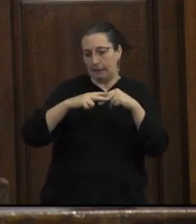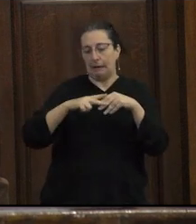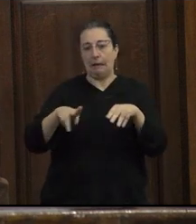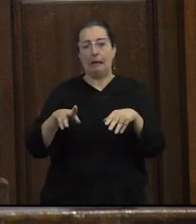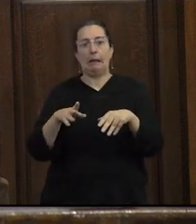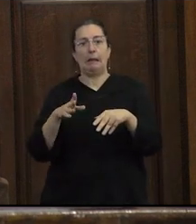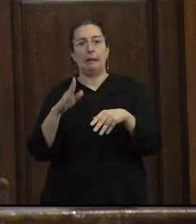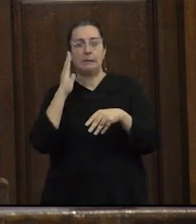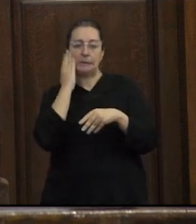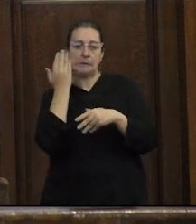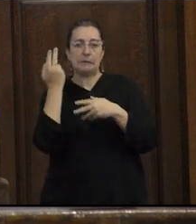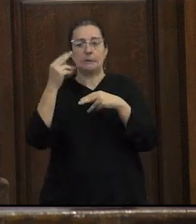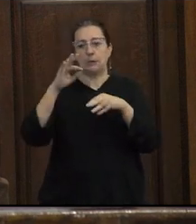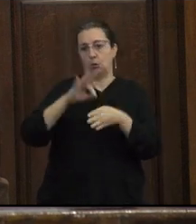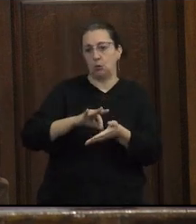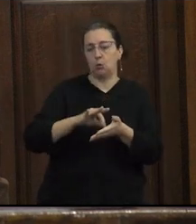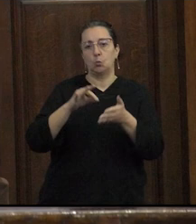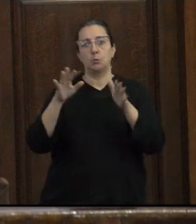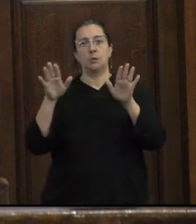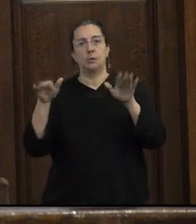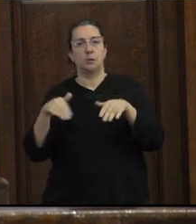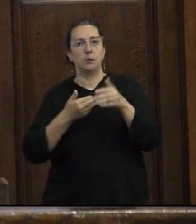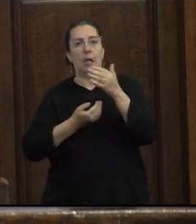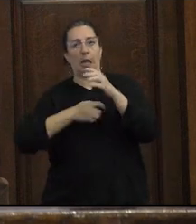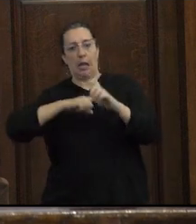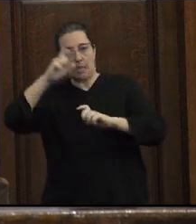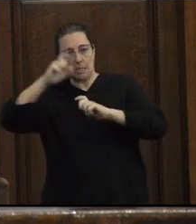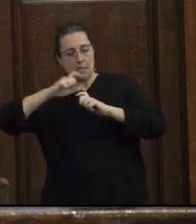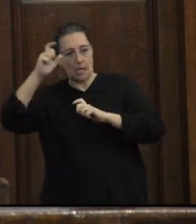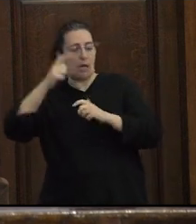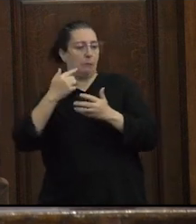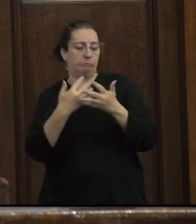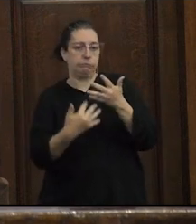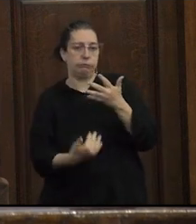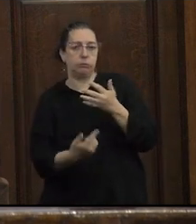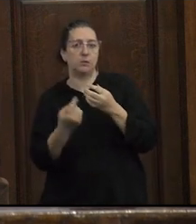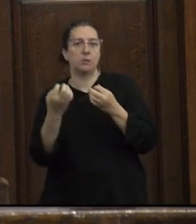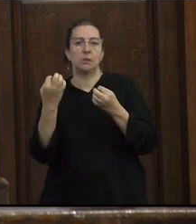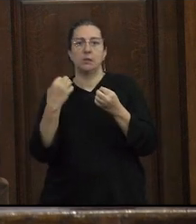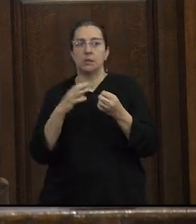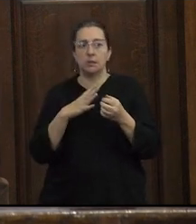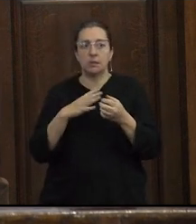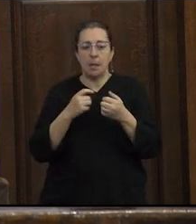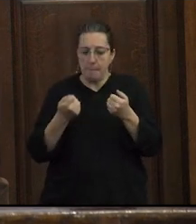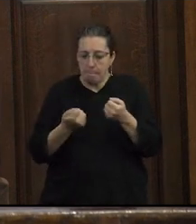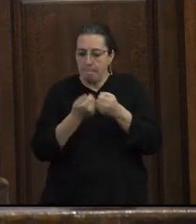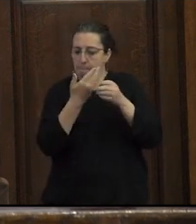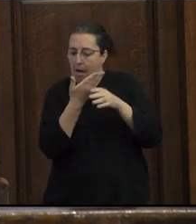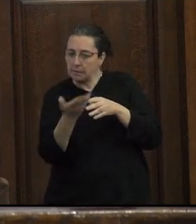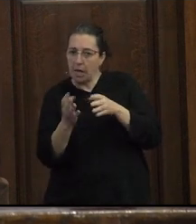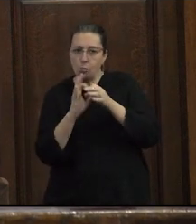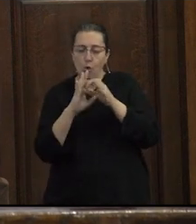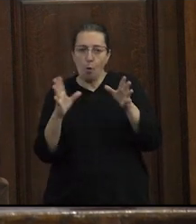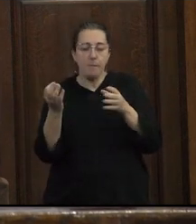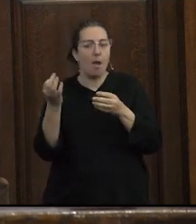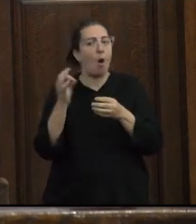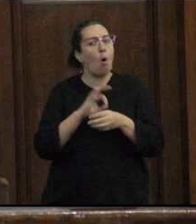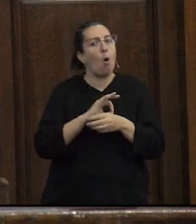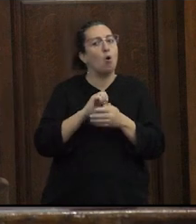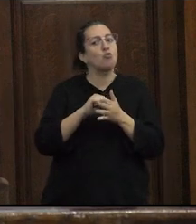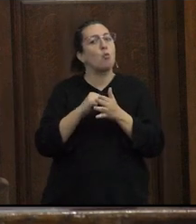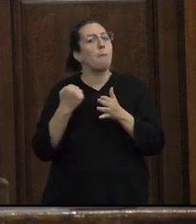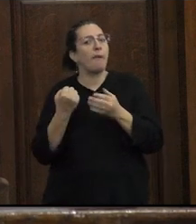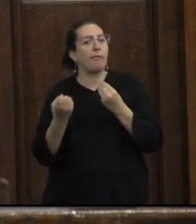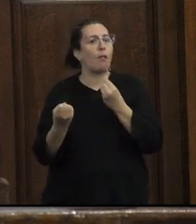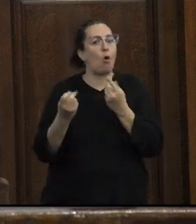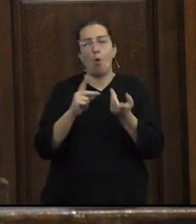impactan la ampliación de márgenes de libertad y autonomía o produce nuevos procesos de sujeción o ambas